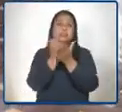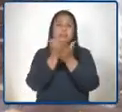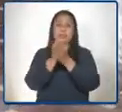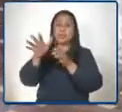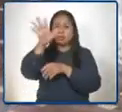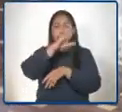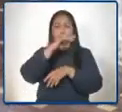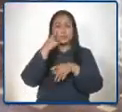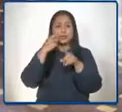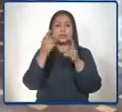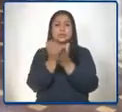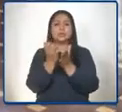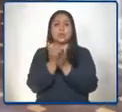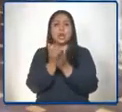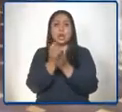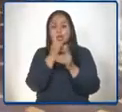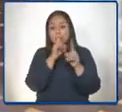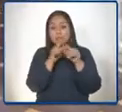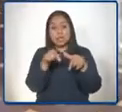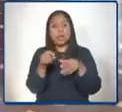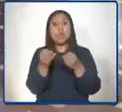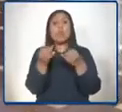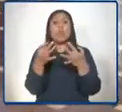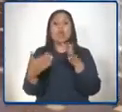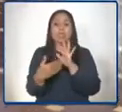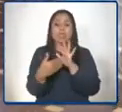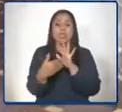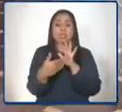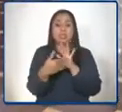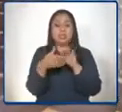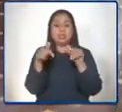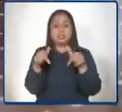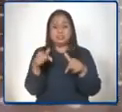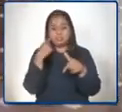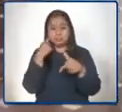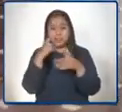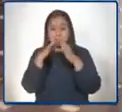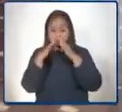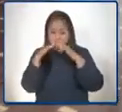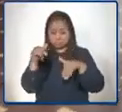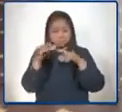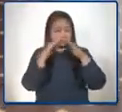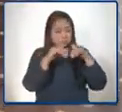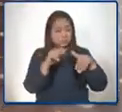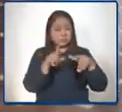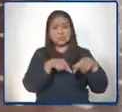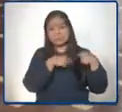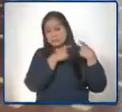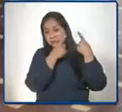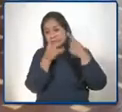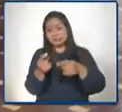cuántos se han visto afectados en la infraestructura durante los últimos años